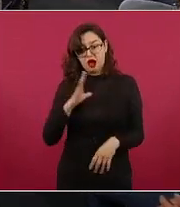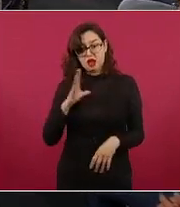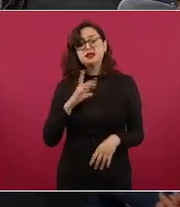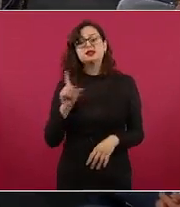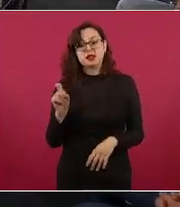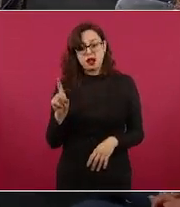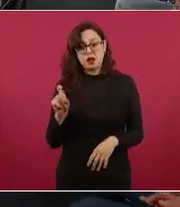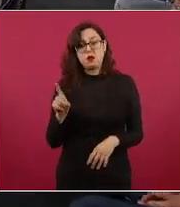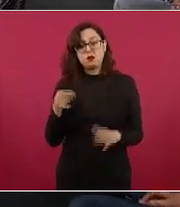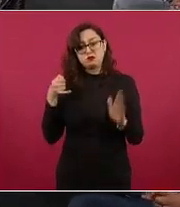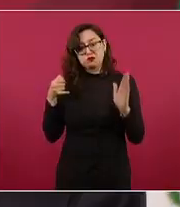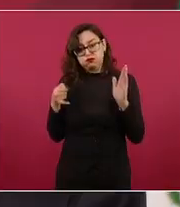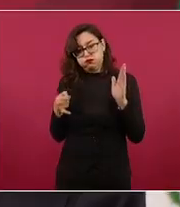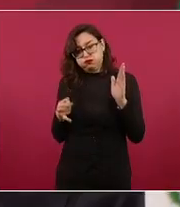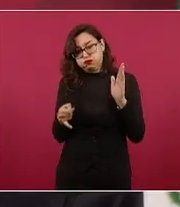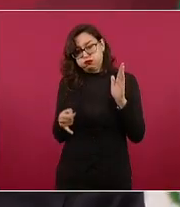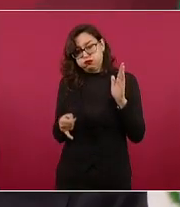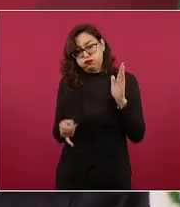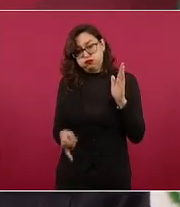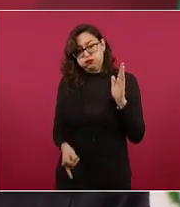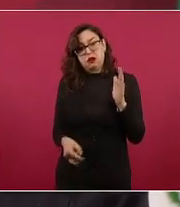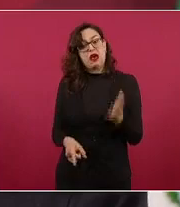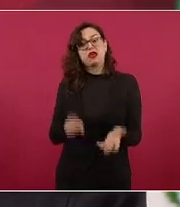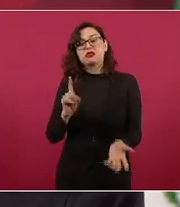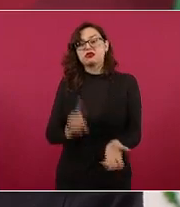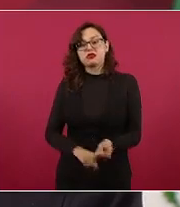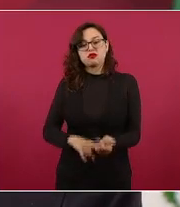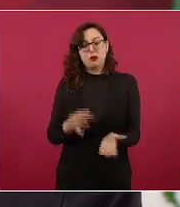es agua con arsénico